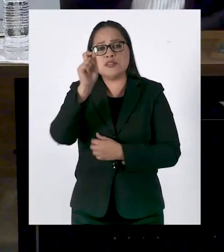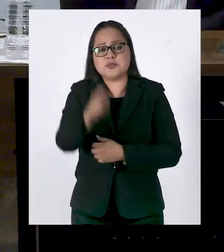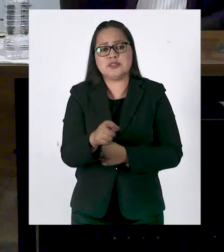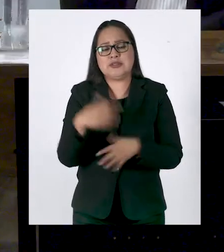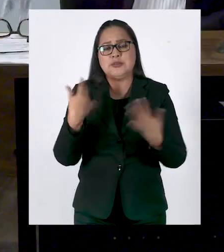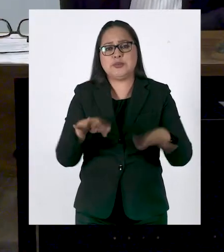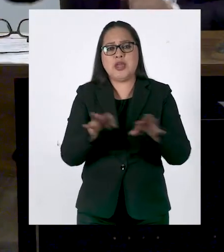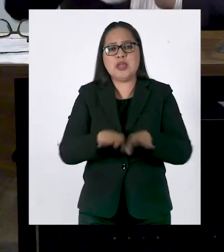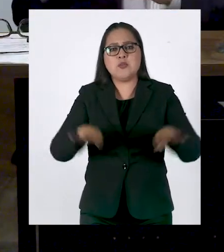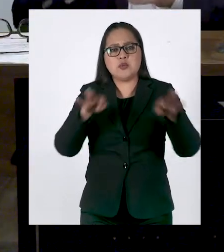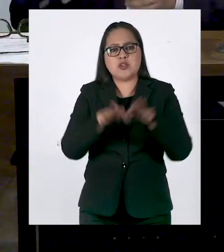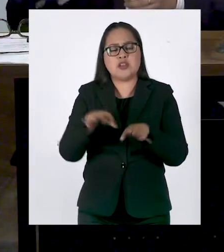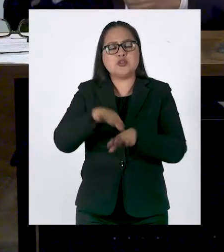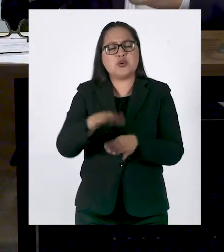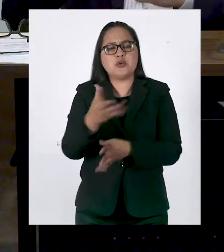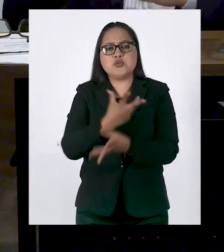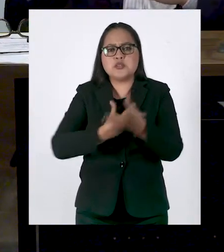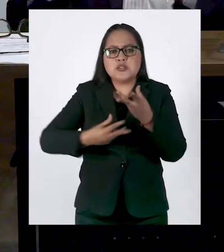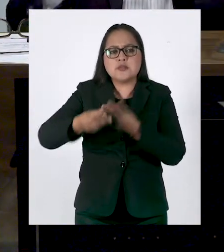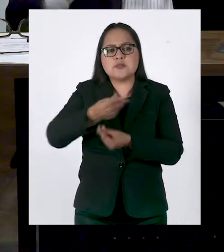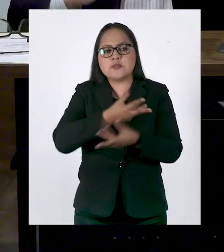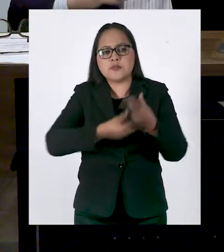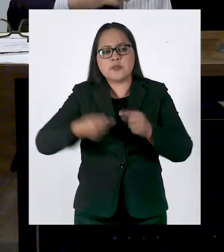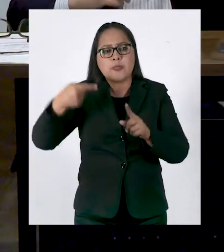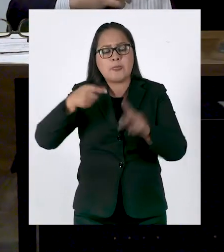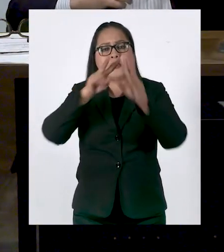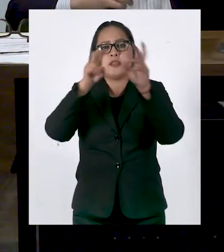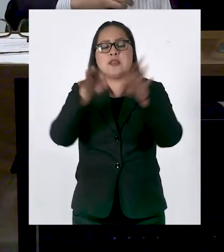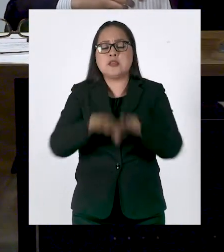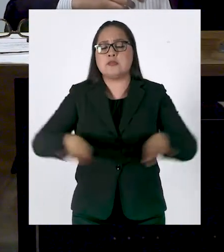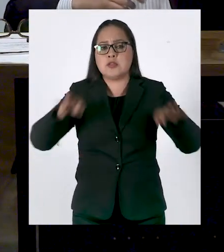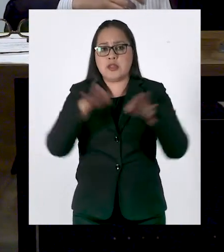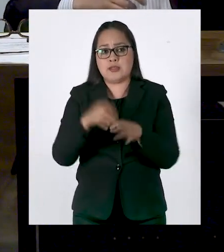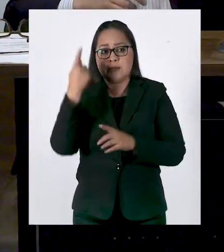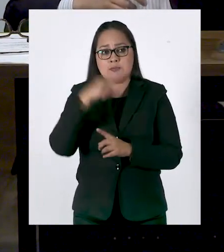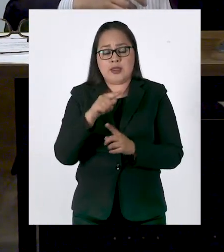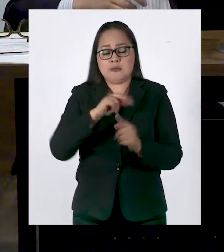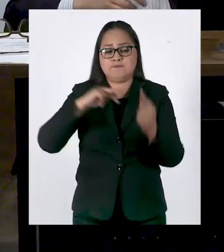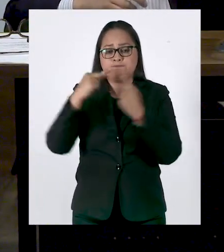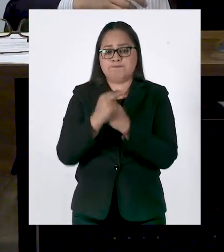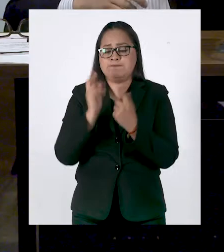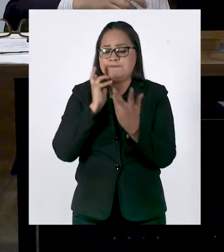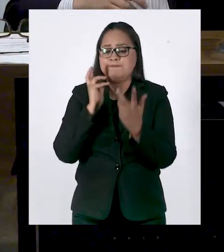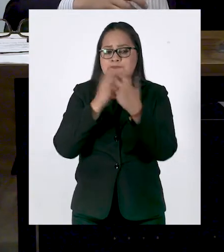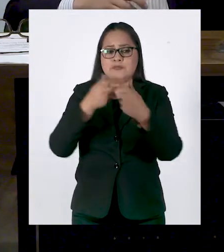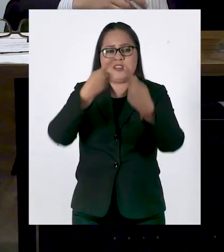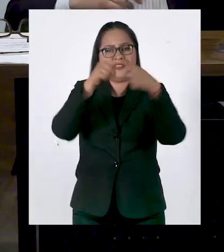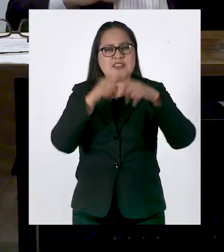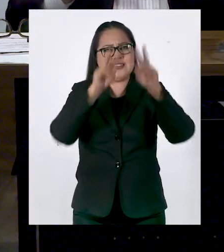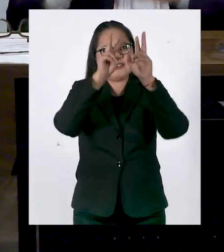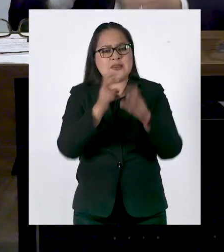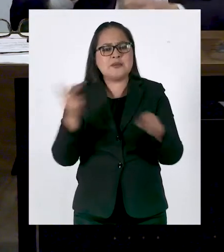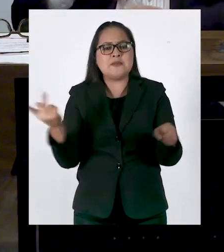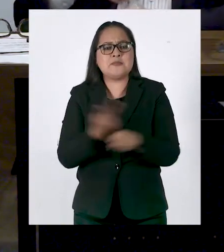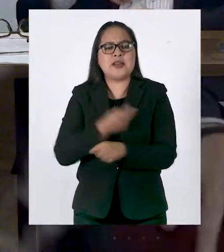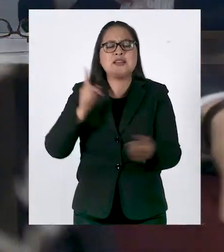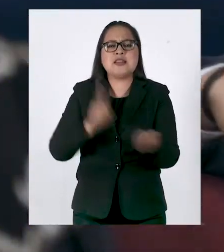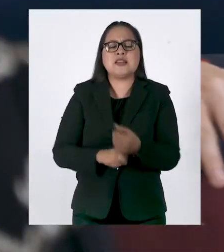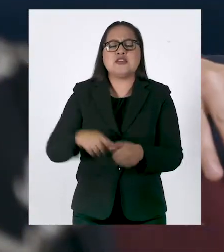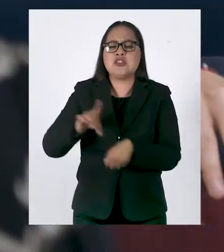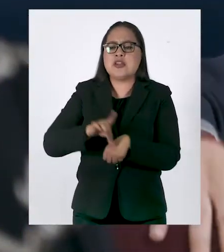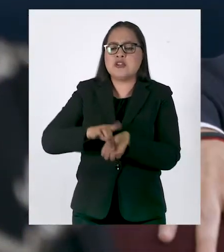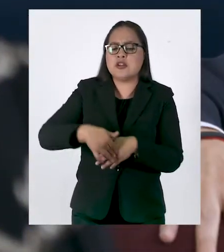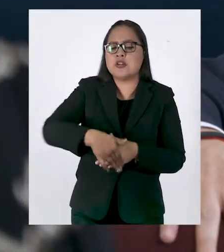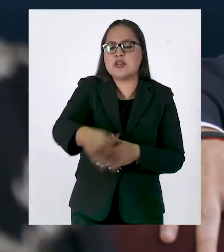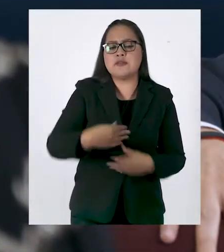con la esfera principalísima de la sustentabilidad como un mecanismo que tiene que ver de forma transversal con todo lo